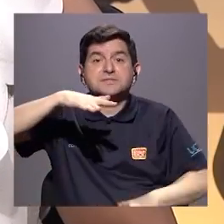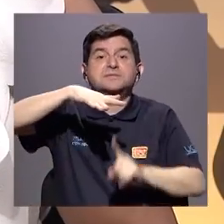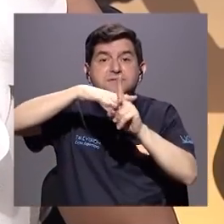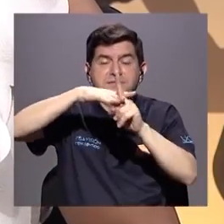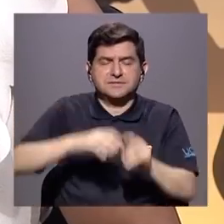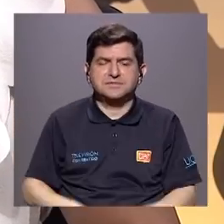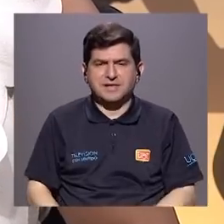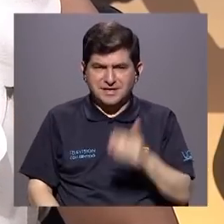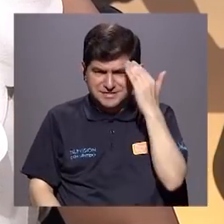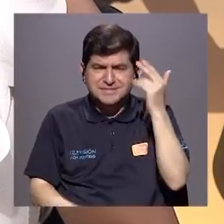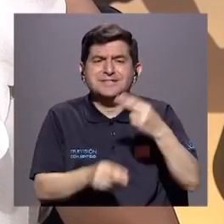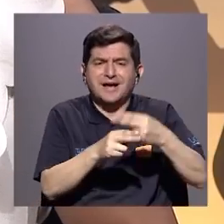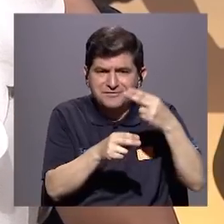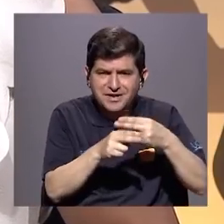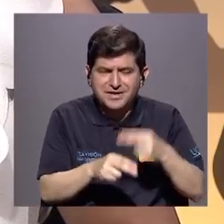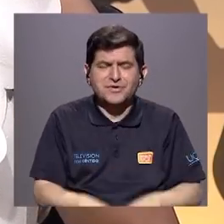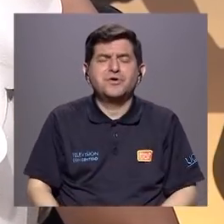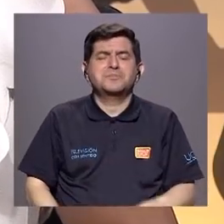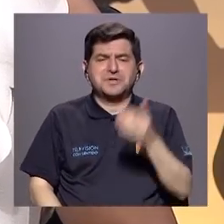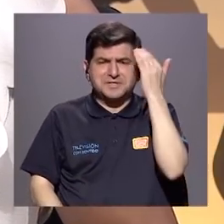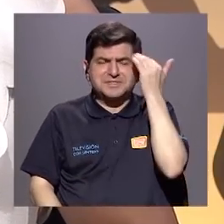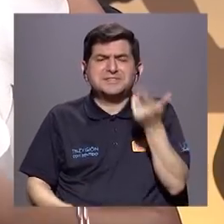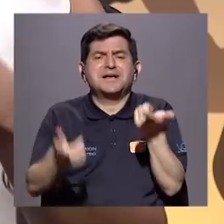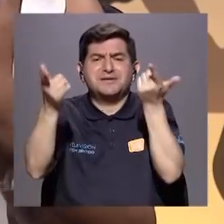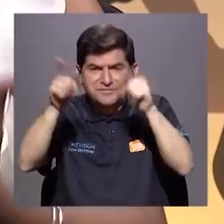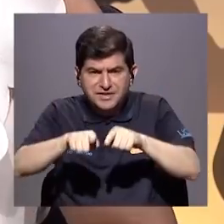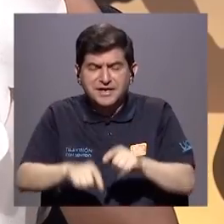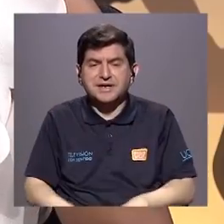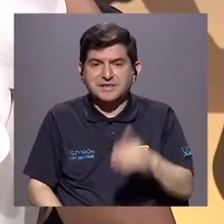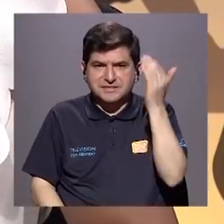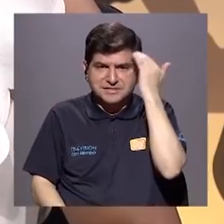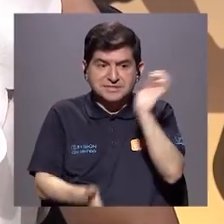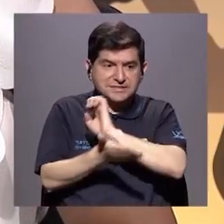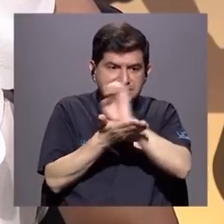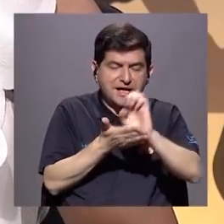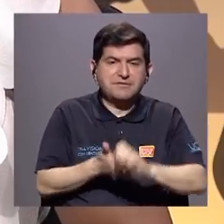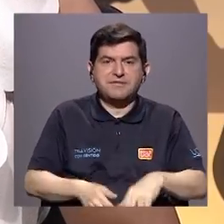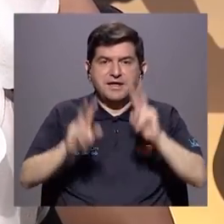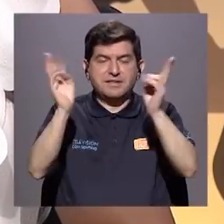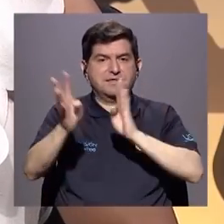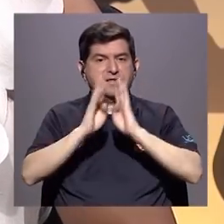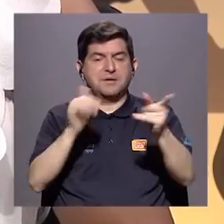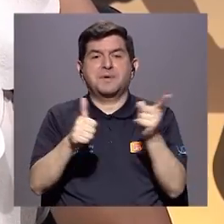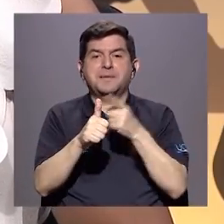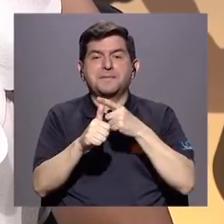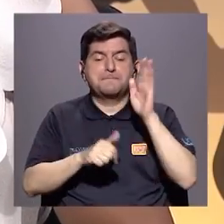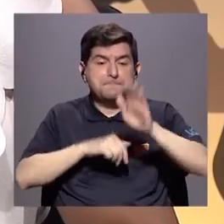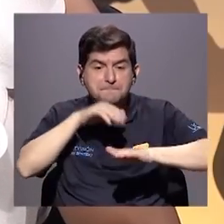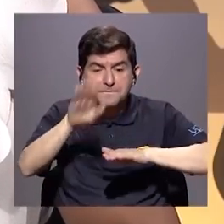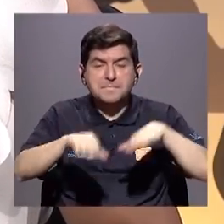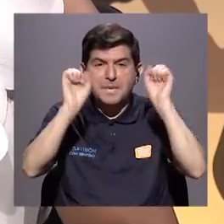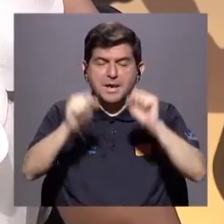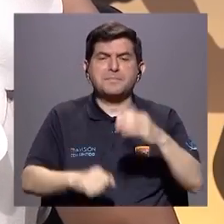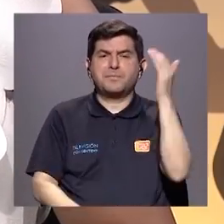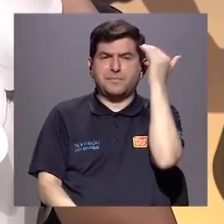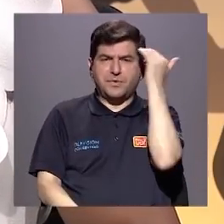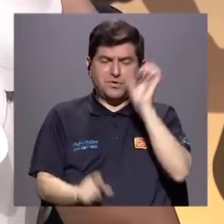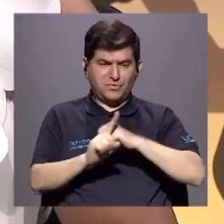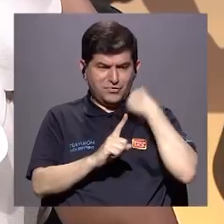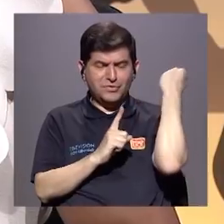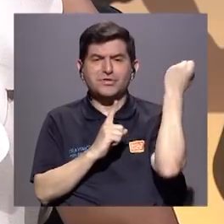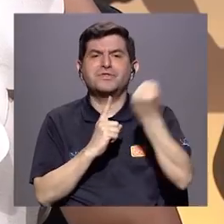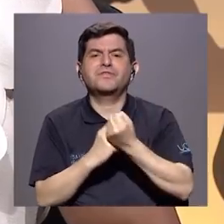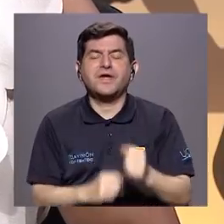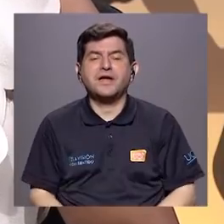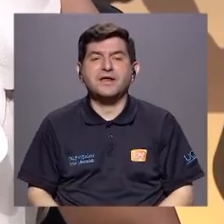en la mesa. Sabemos cómo se llama, sabemos cómo se da, sabemos que hay que prevenirlo. El tema es que tenemos que hablarlo. El primer paso para poder hacer consciente